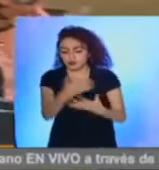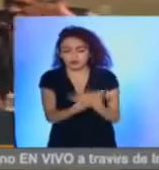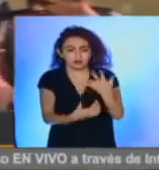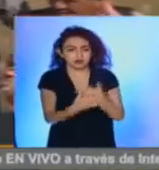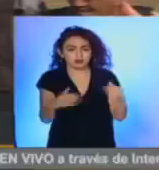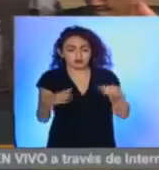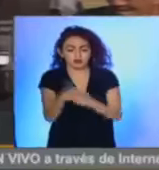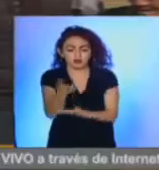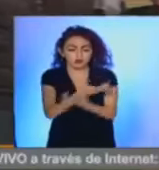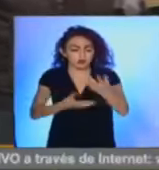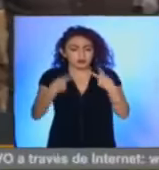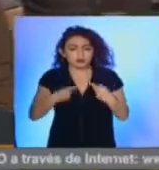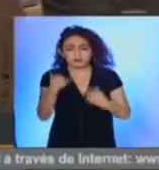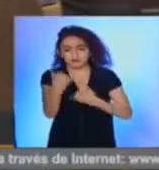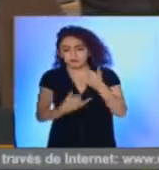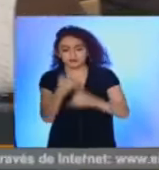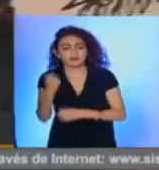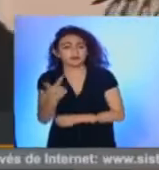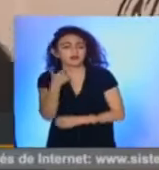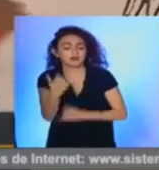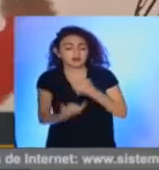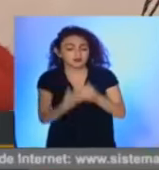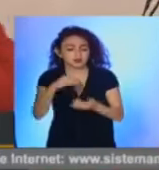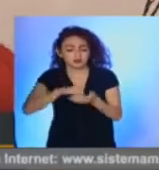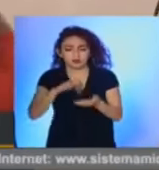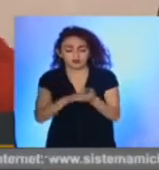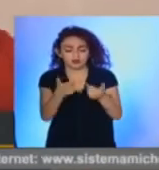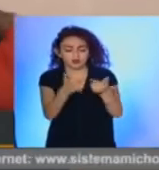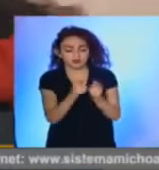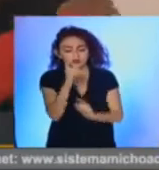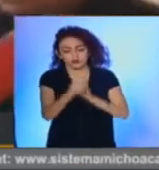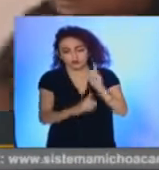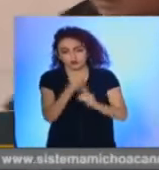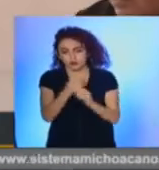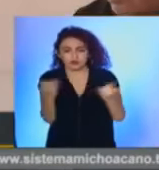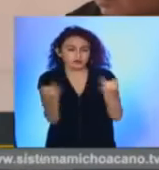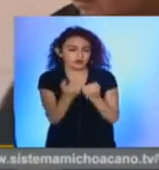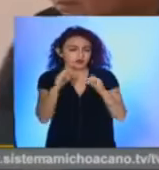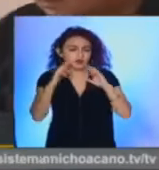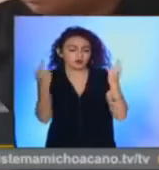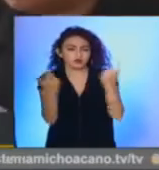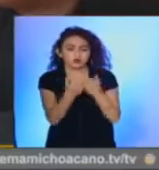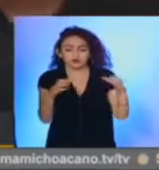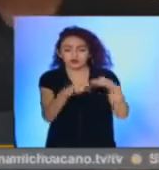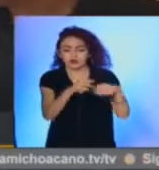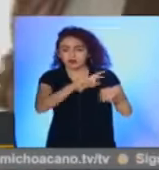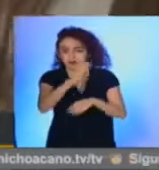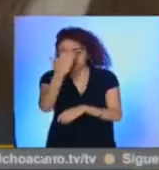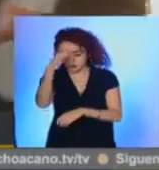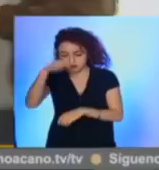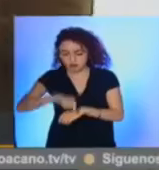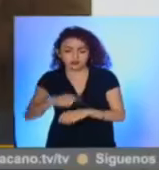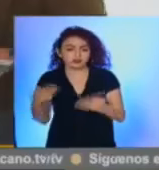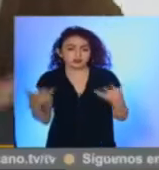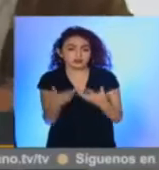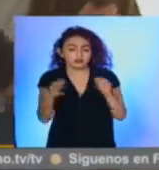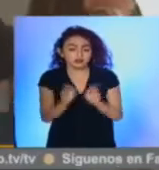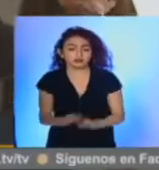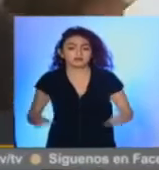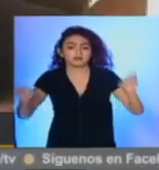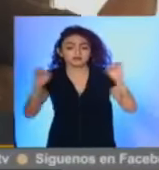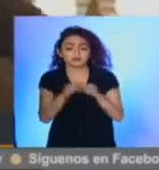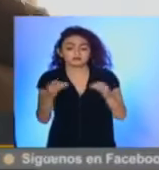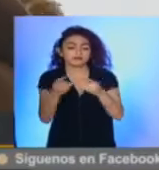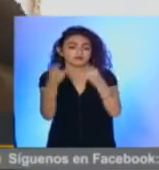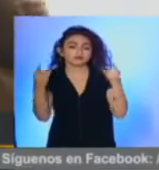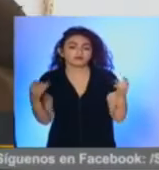realizaba un convivio entre jugadores y exjugadores de la citada agrupación deportiva donde igualmente se reunían reconocidos jugadores de antaño y que formaron parte